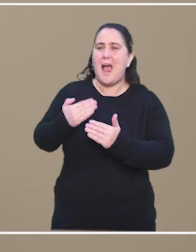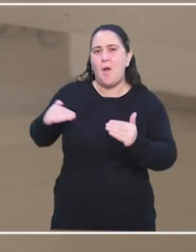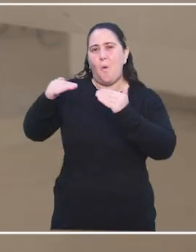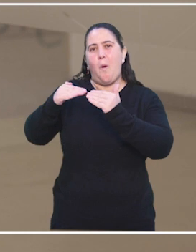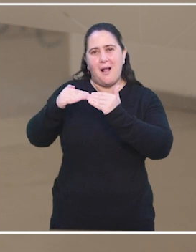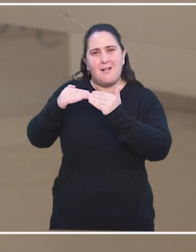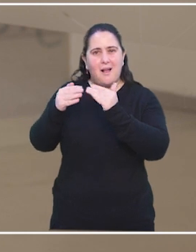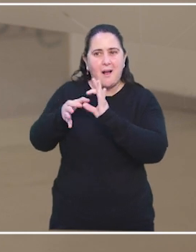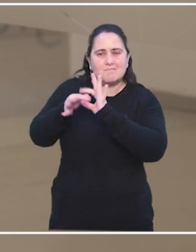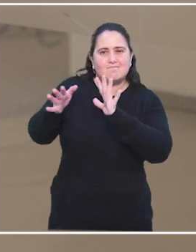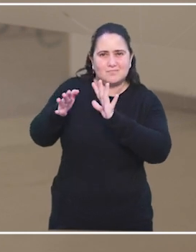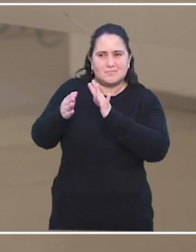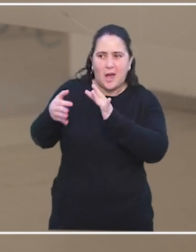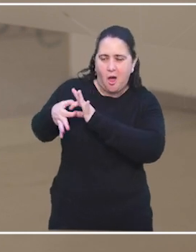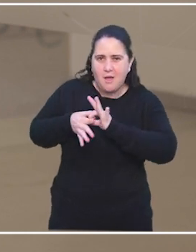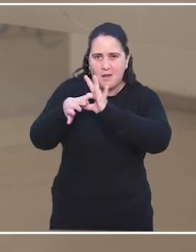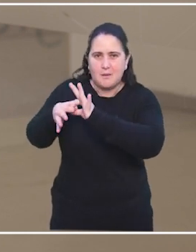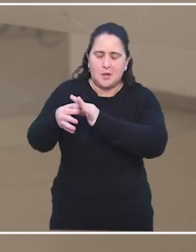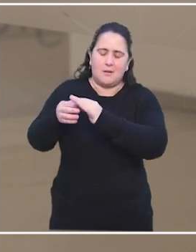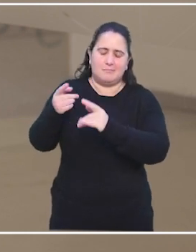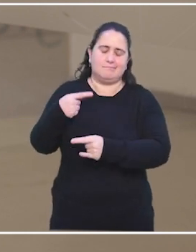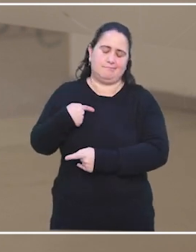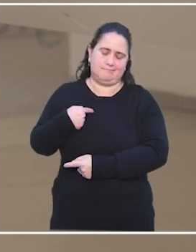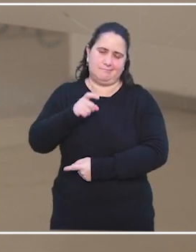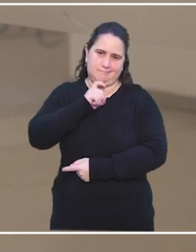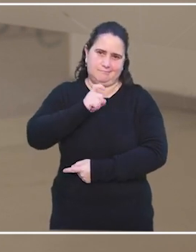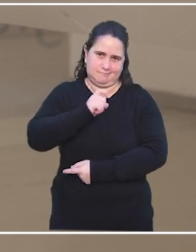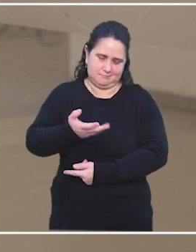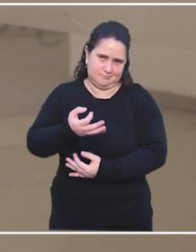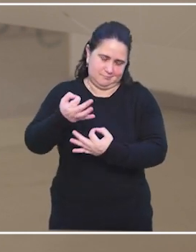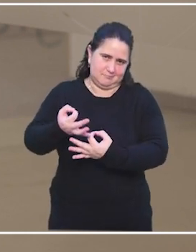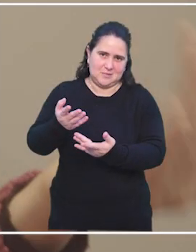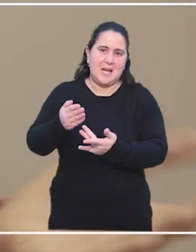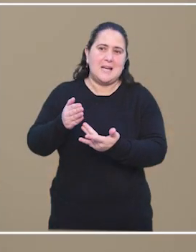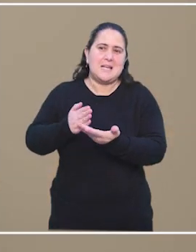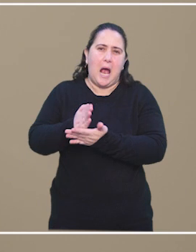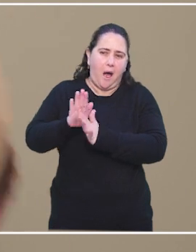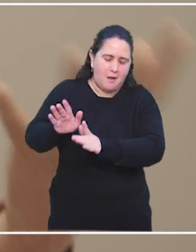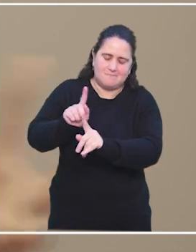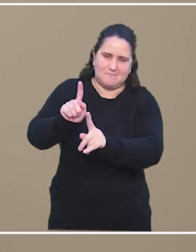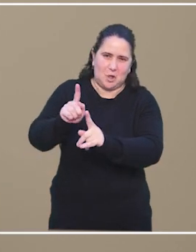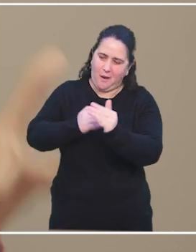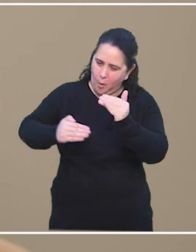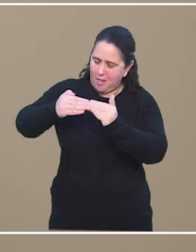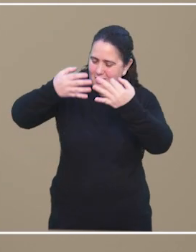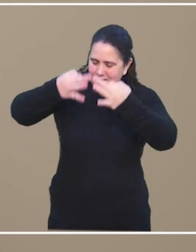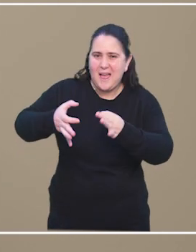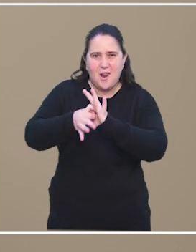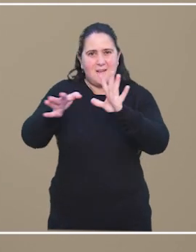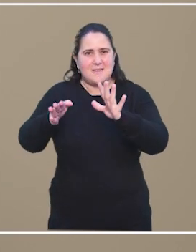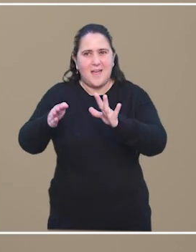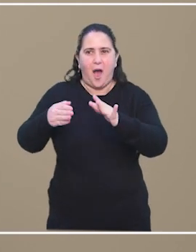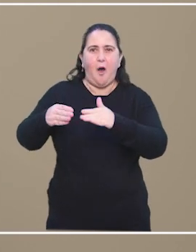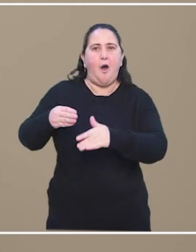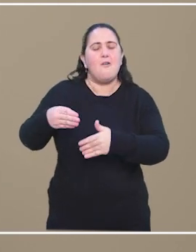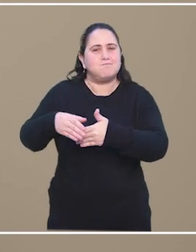Fraternidad, sabemos que era un poco hipócrita, ¿no? En ese sentido nunca se terminó de lograr esta Igualdad, Libertad y Fraternidad,